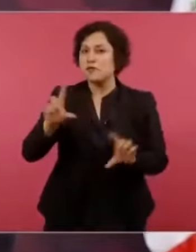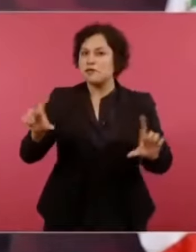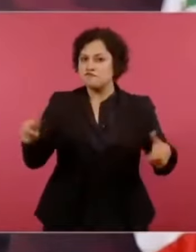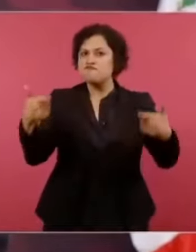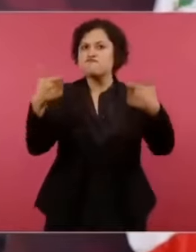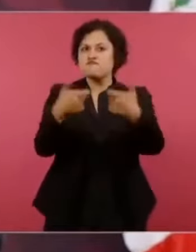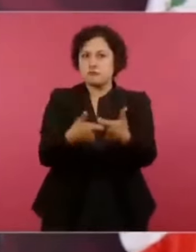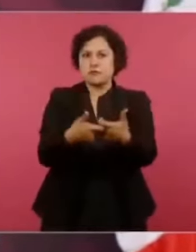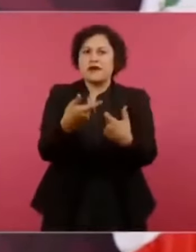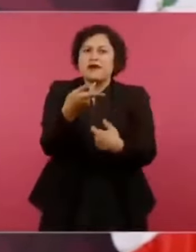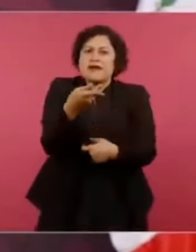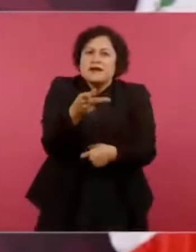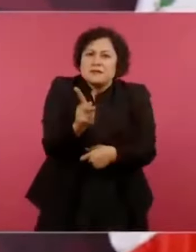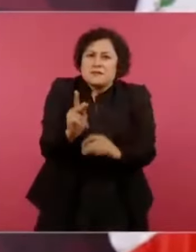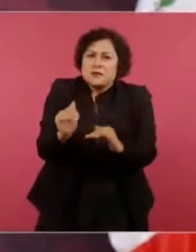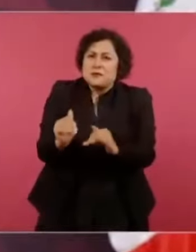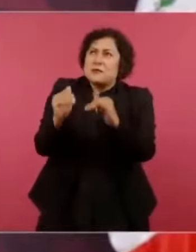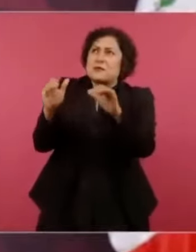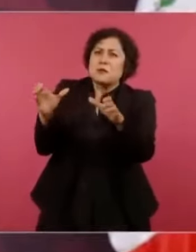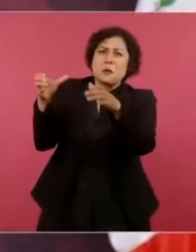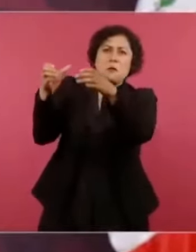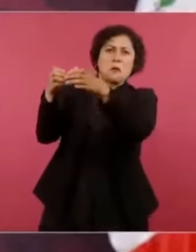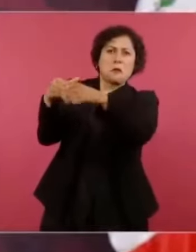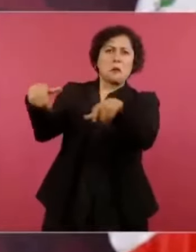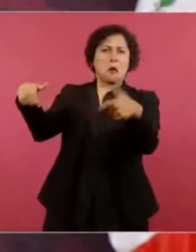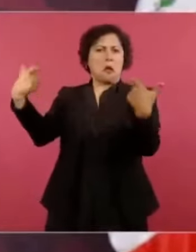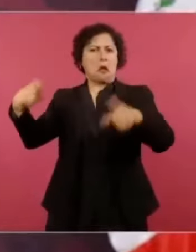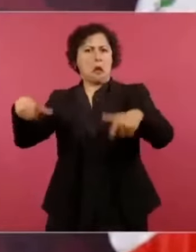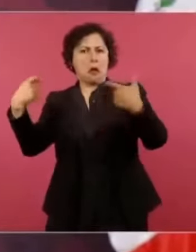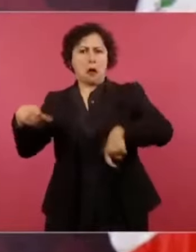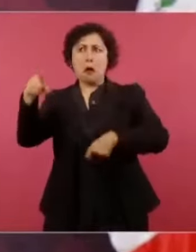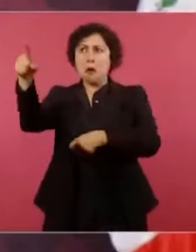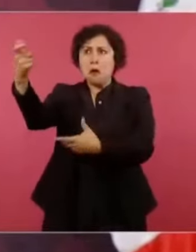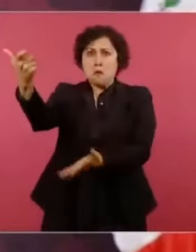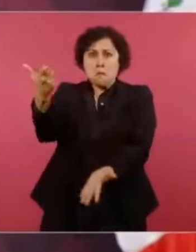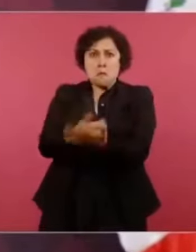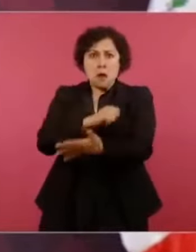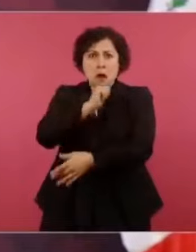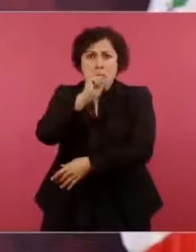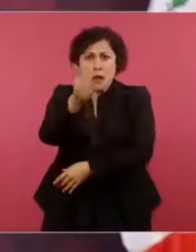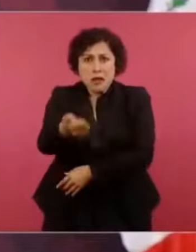a engañar